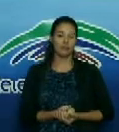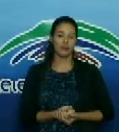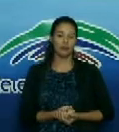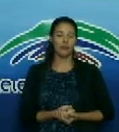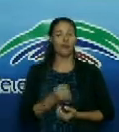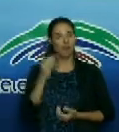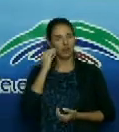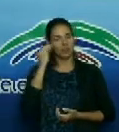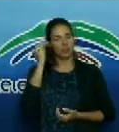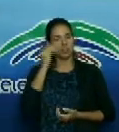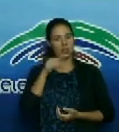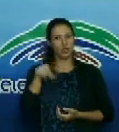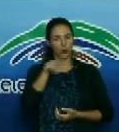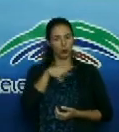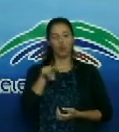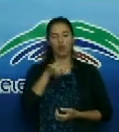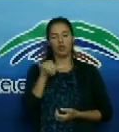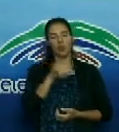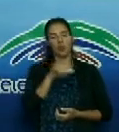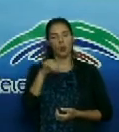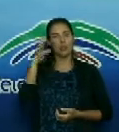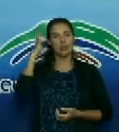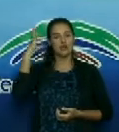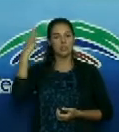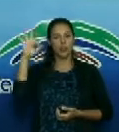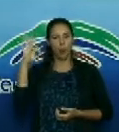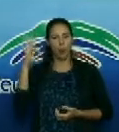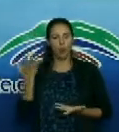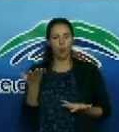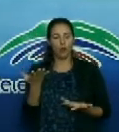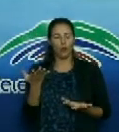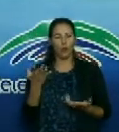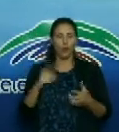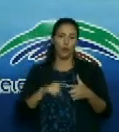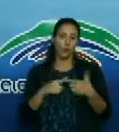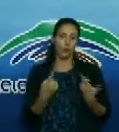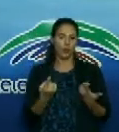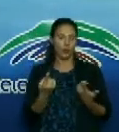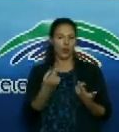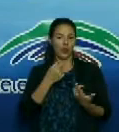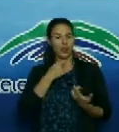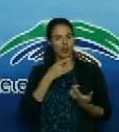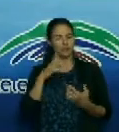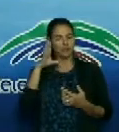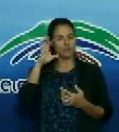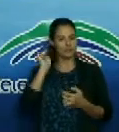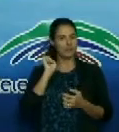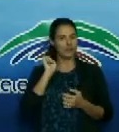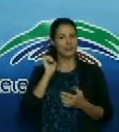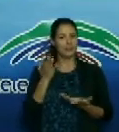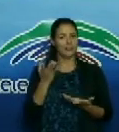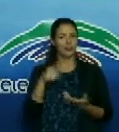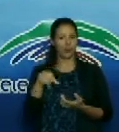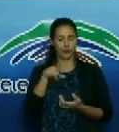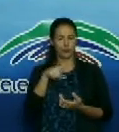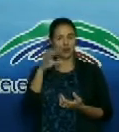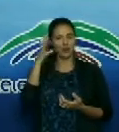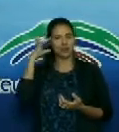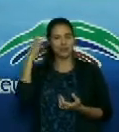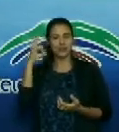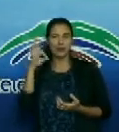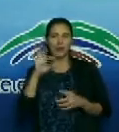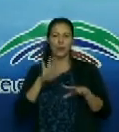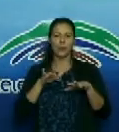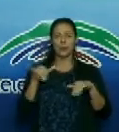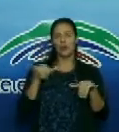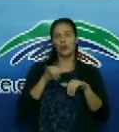convertido en psicólogos, porque sí, sí, tengo el conocimiento de que el ánimo ese que reciben